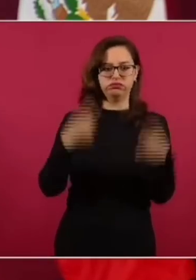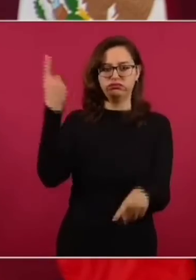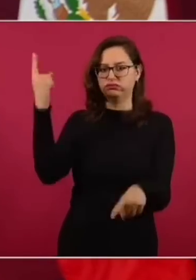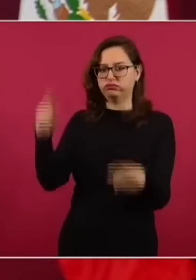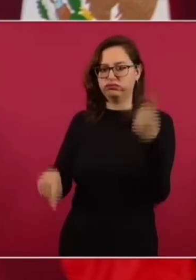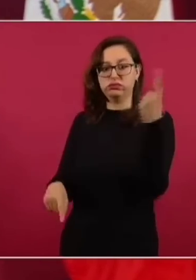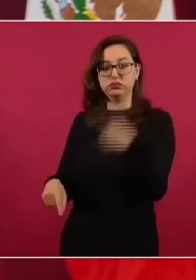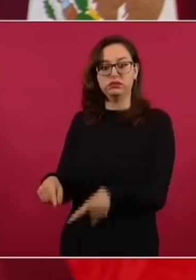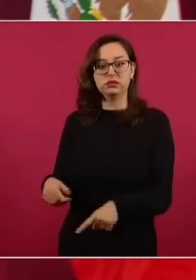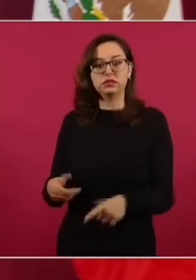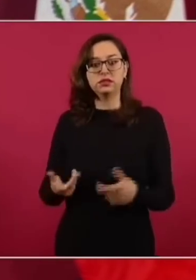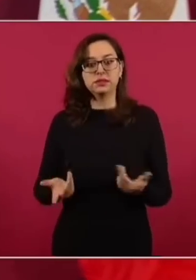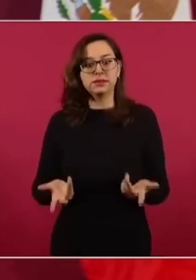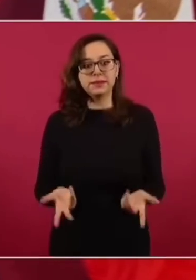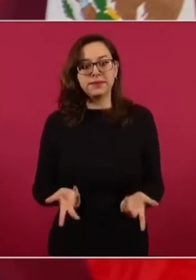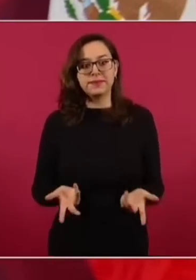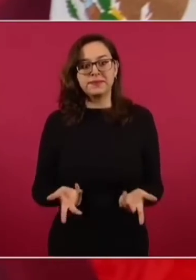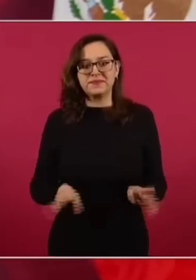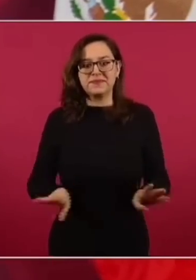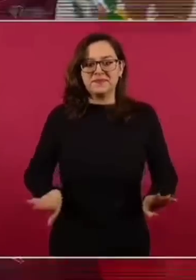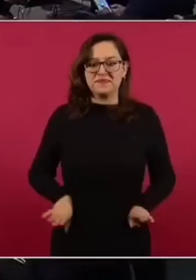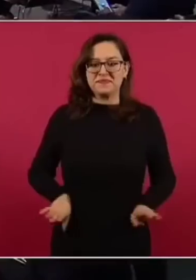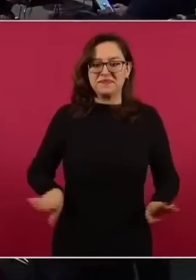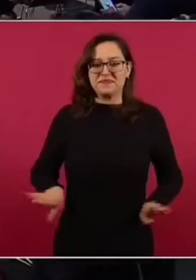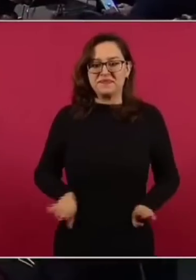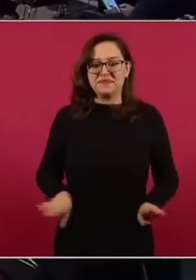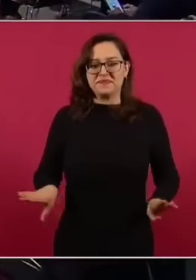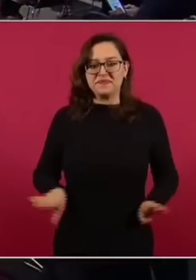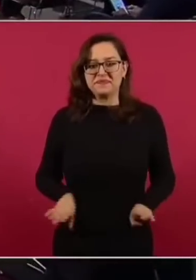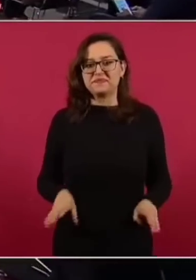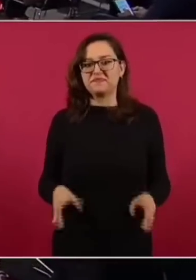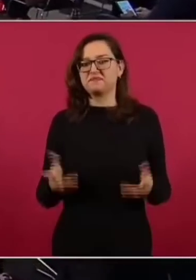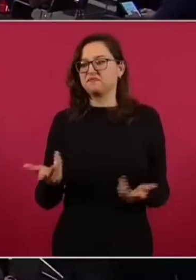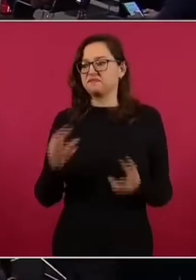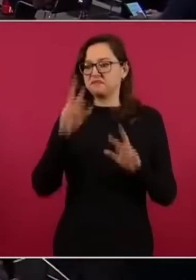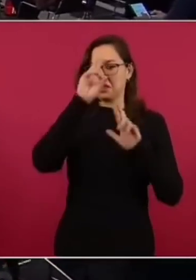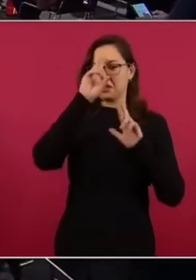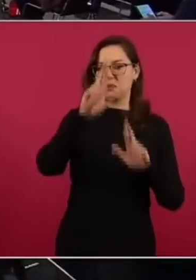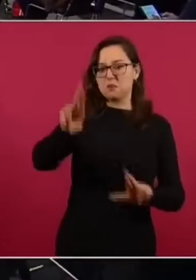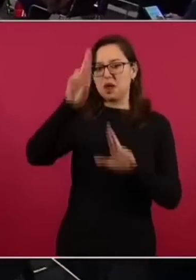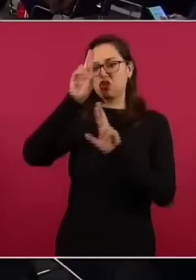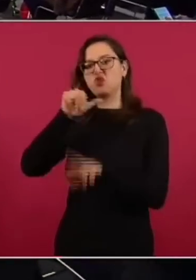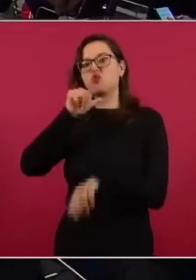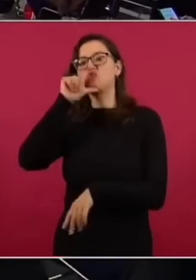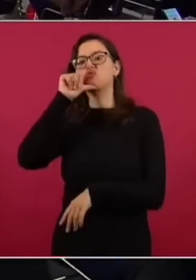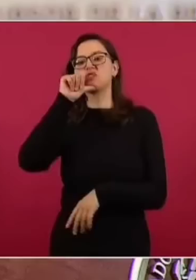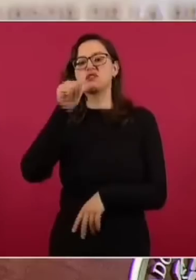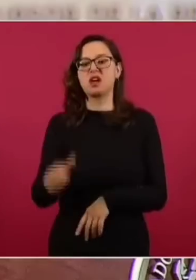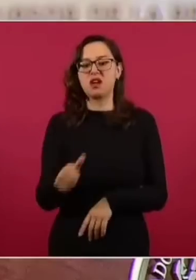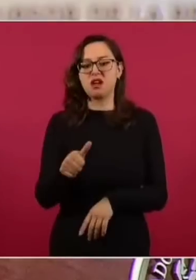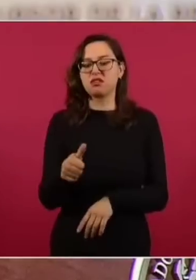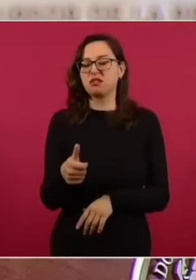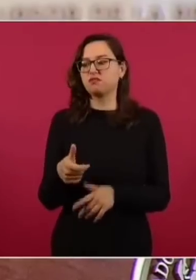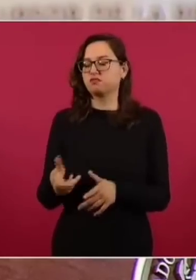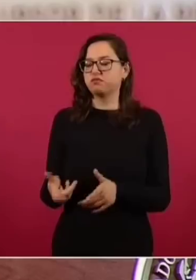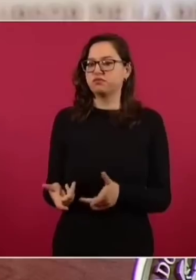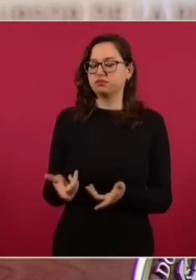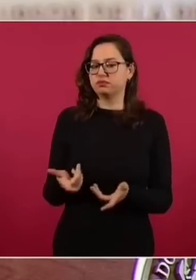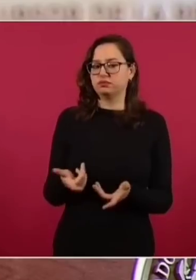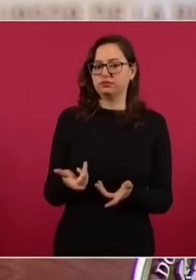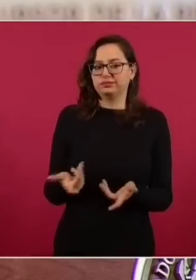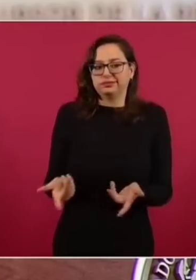y con una actitud irrespetuosa de la soberanía de los pueblos,